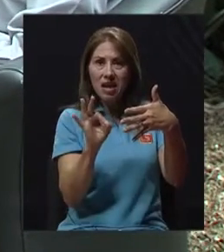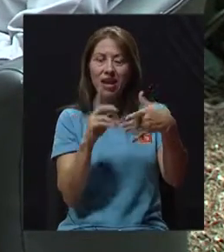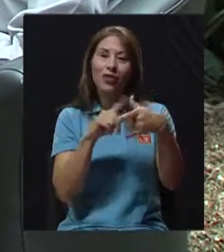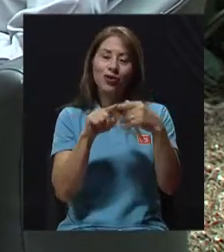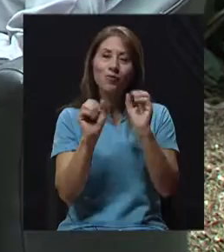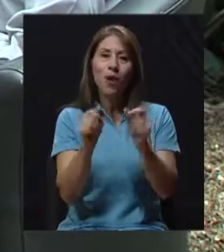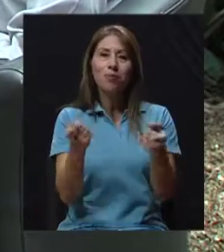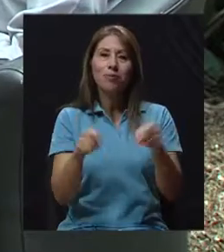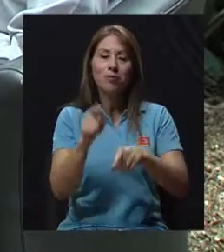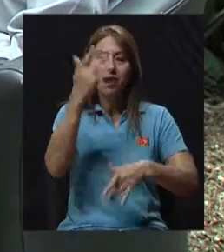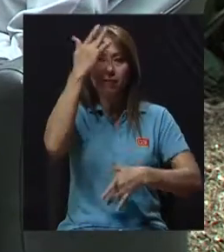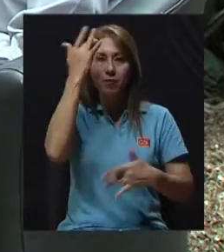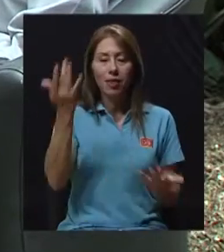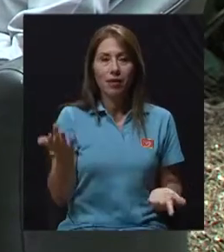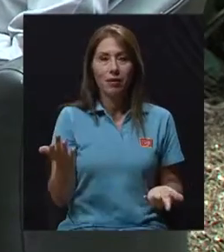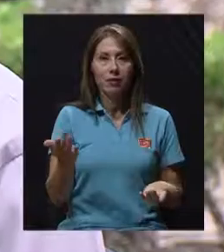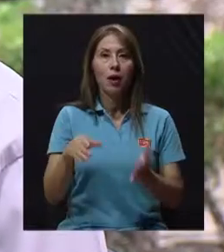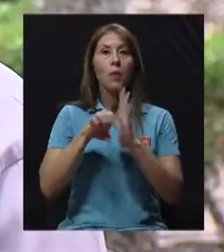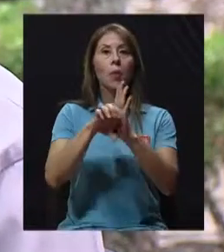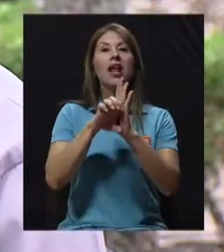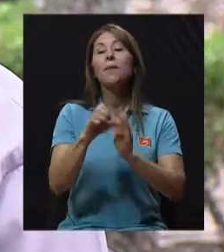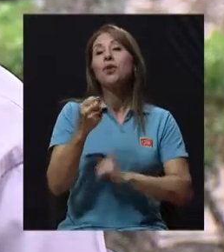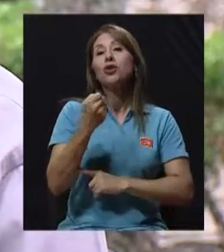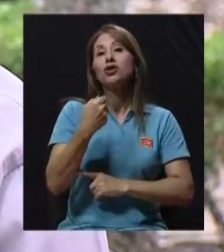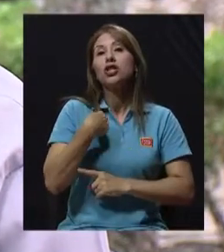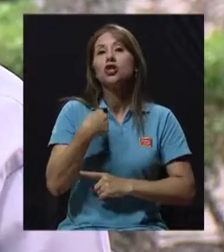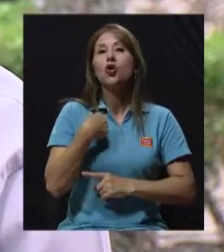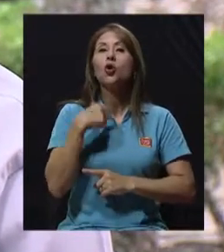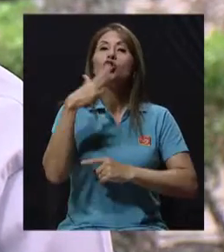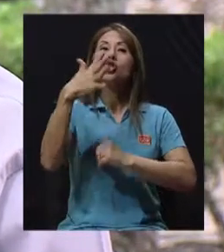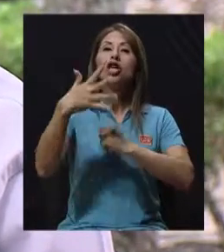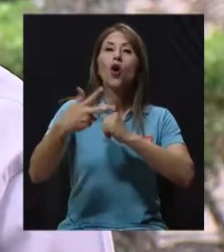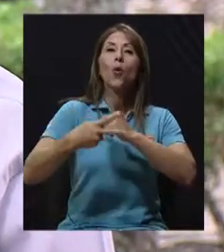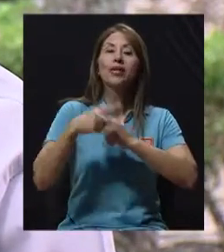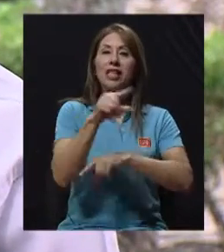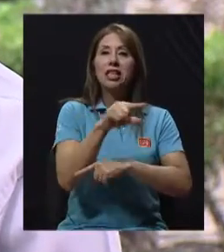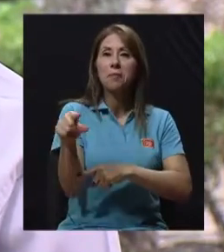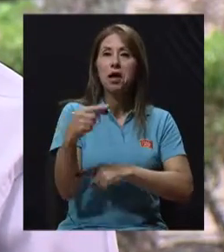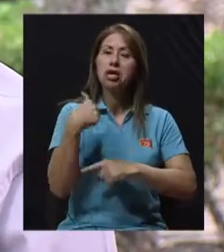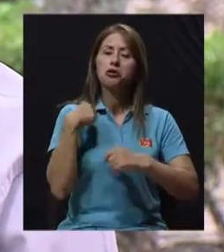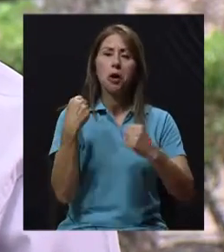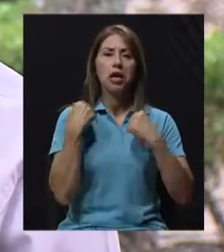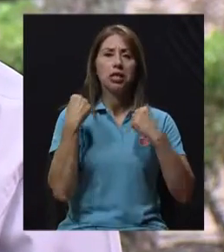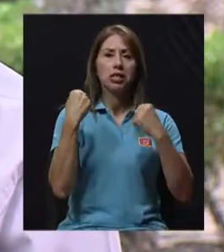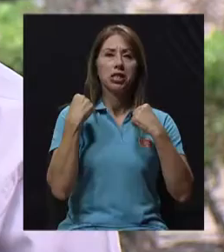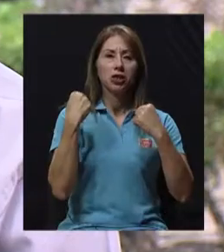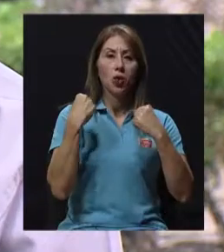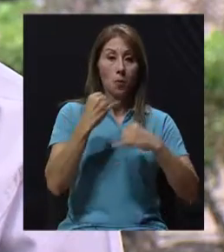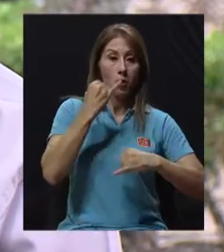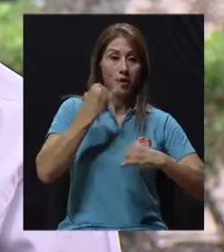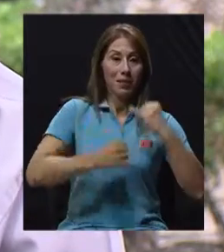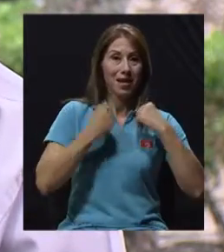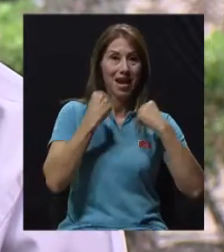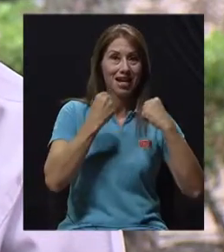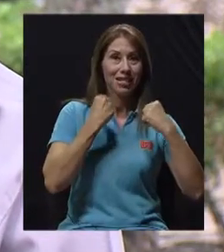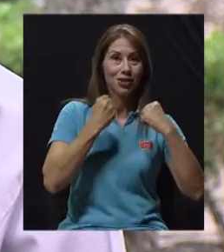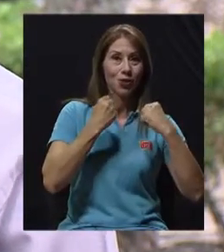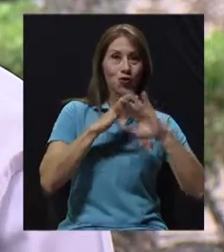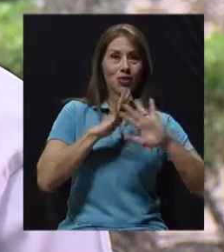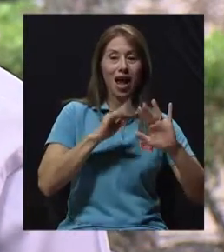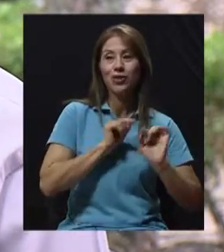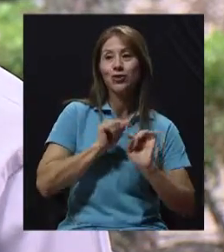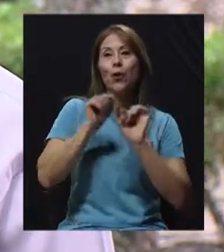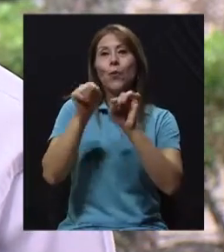está bien controlado igual la enfermedad se puede desarrollar. Por ejemplo si yo practico ejercicio cinco veces por semana pero después del ejercicio me voy a comer una comida